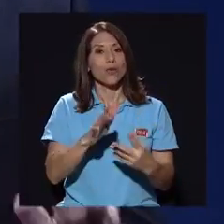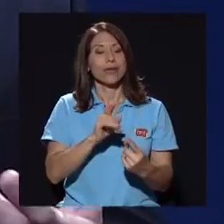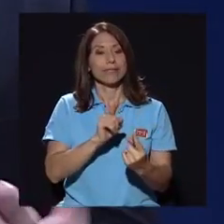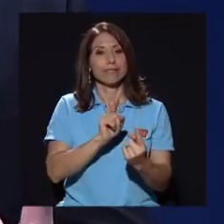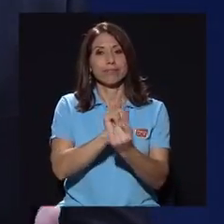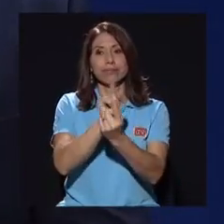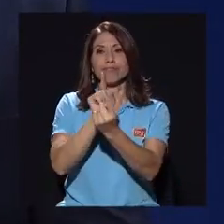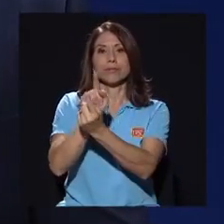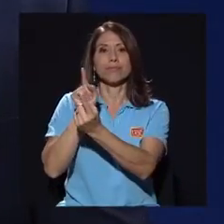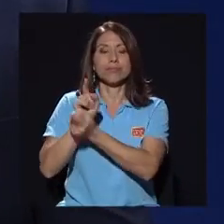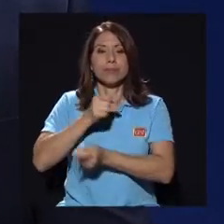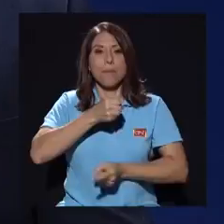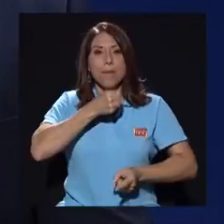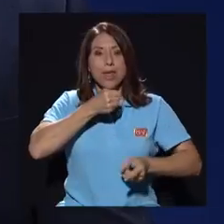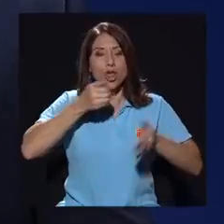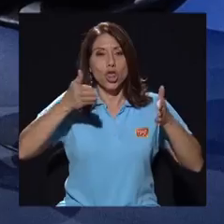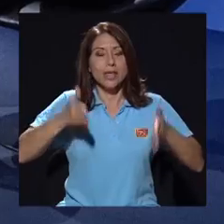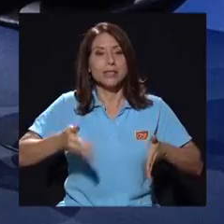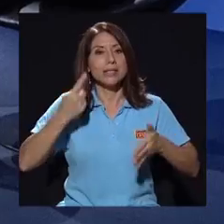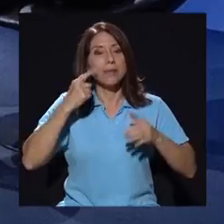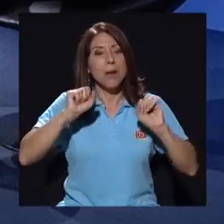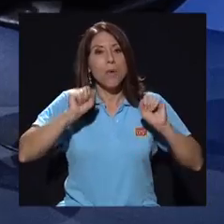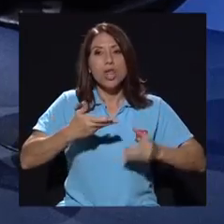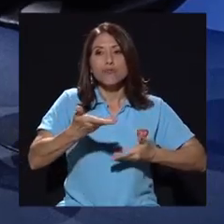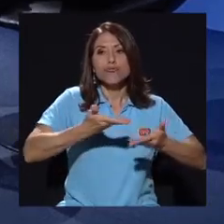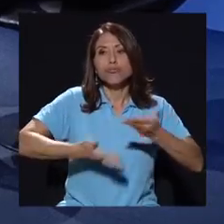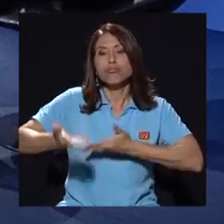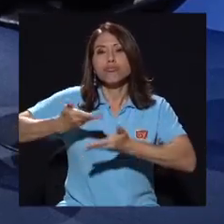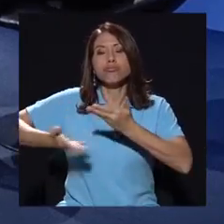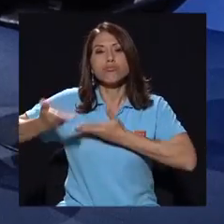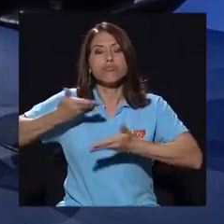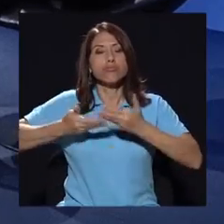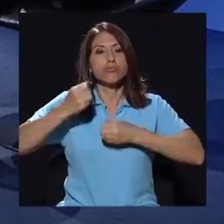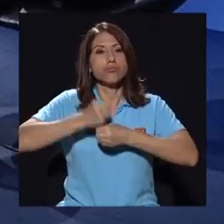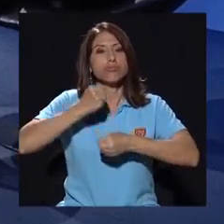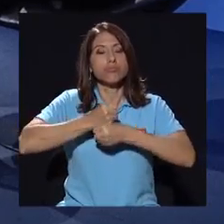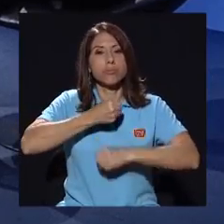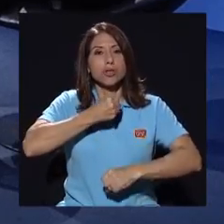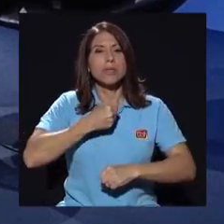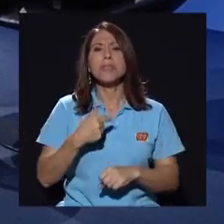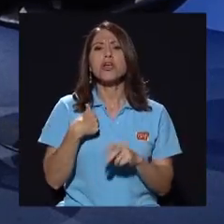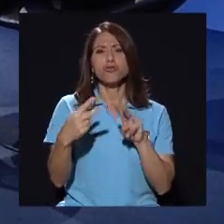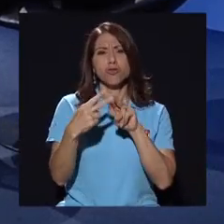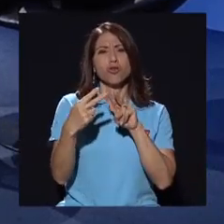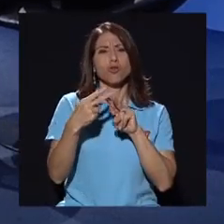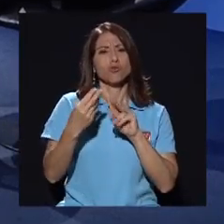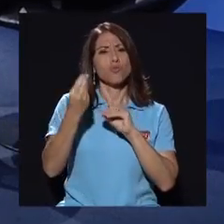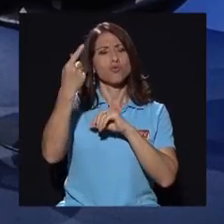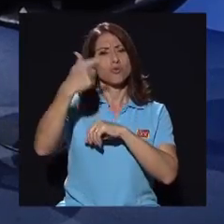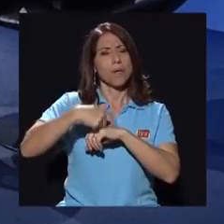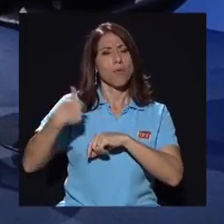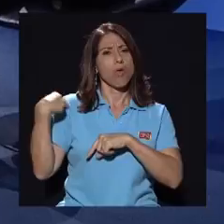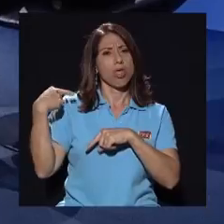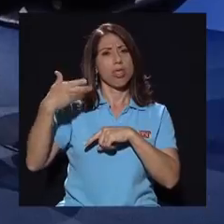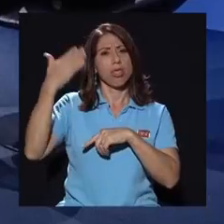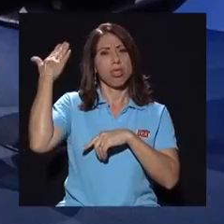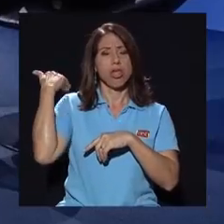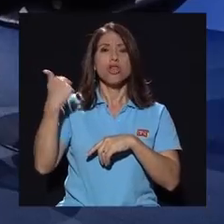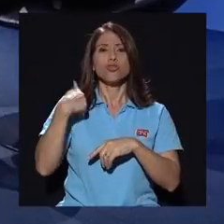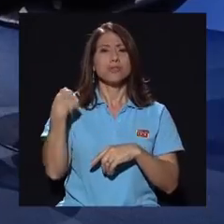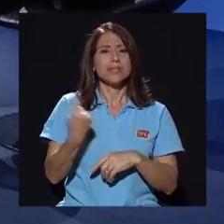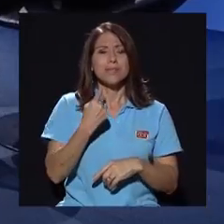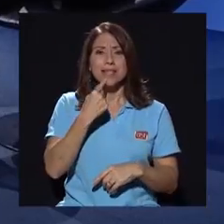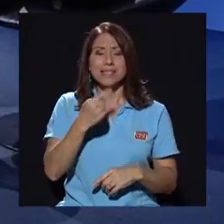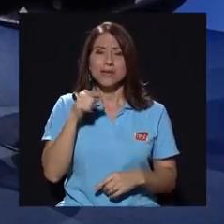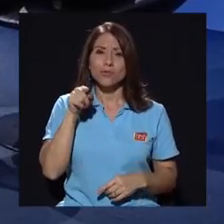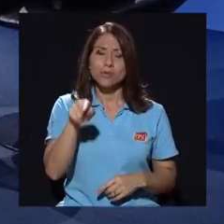encuentros entre periodistas para poder retroalimentarnos en cuanto a la labor periodística. Yo que lo conozco desde hace mucho tiempo, yo siempre le decía a usted que usted